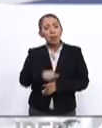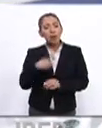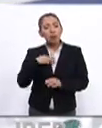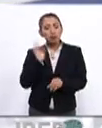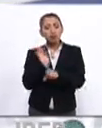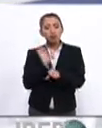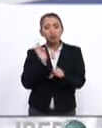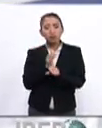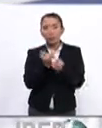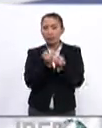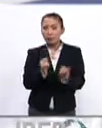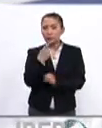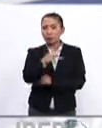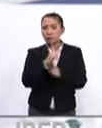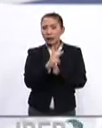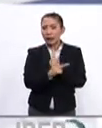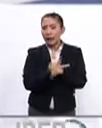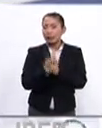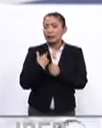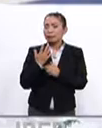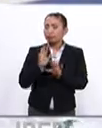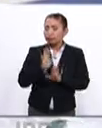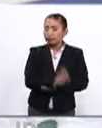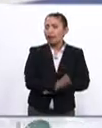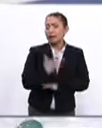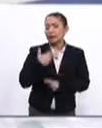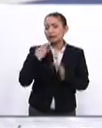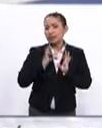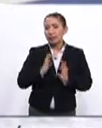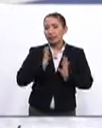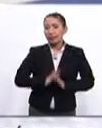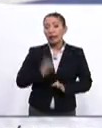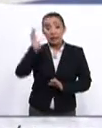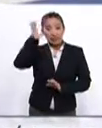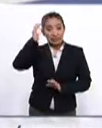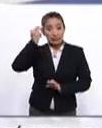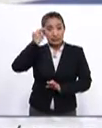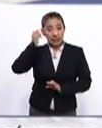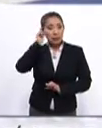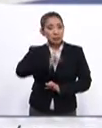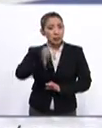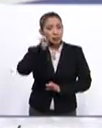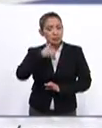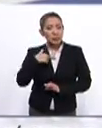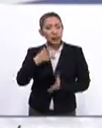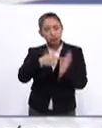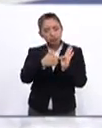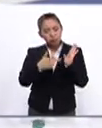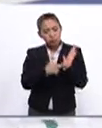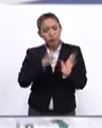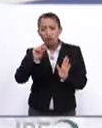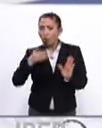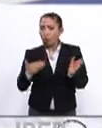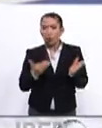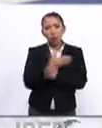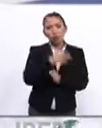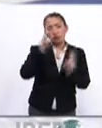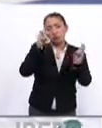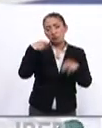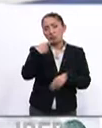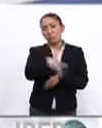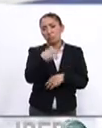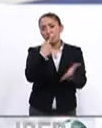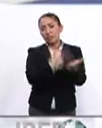salvaguardar la soberanía nacional, la independencia y la estabilidad. China siempre ha seguido el principio de no interferir con los